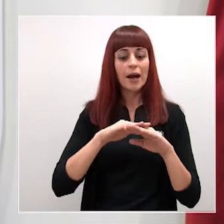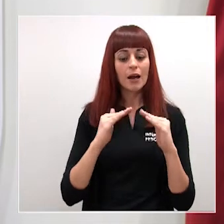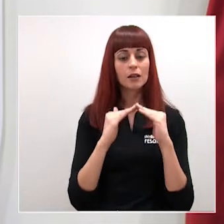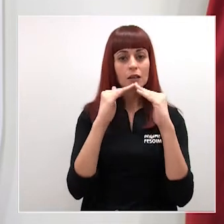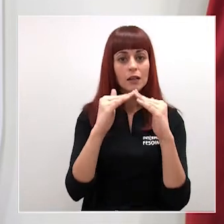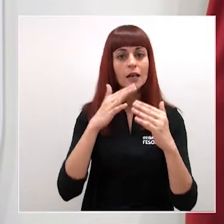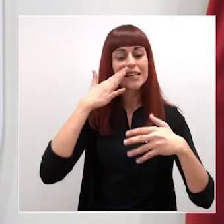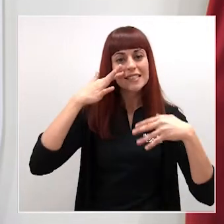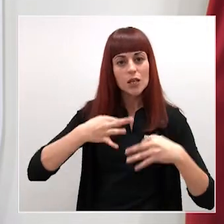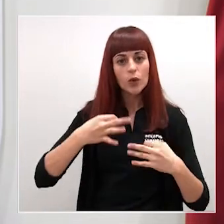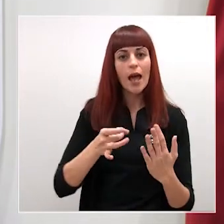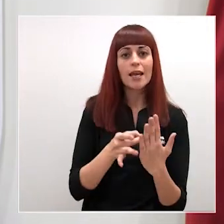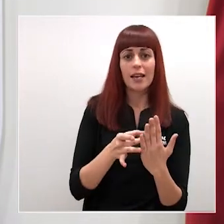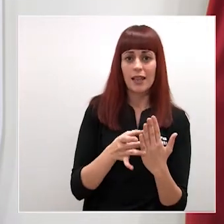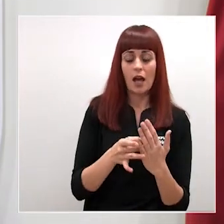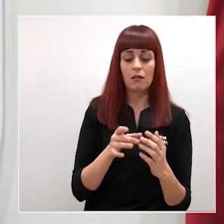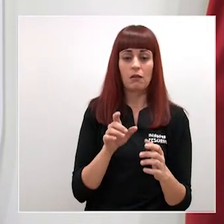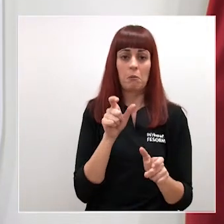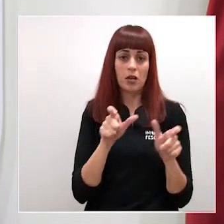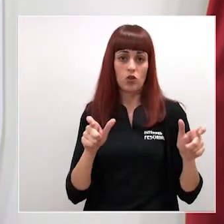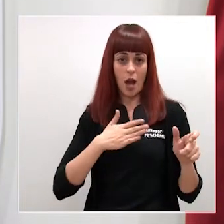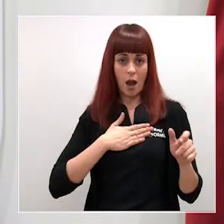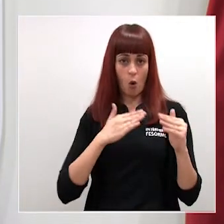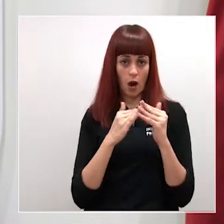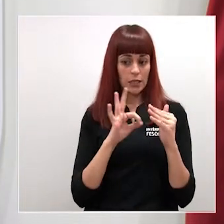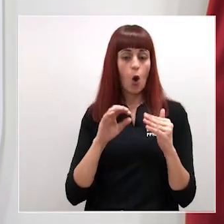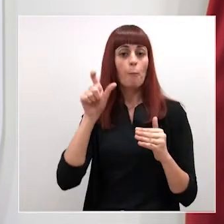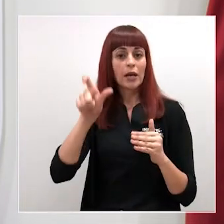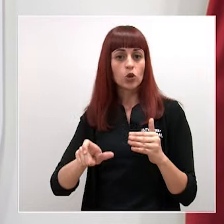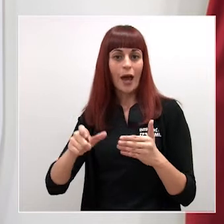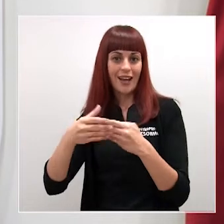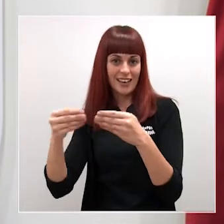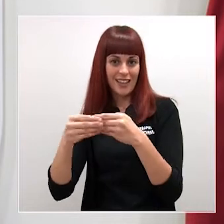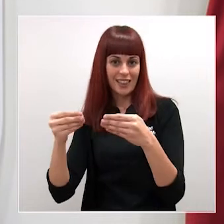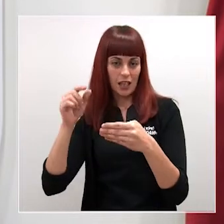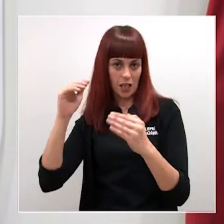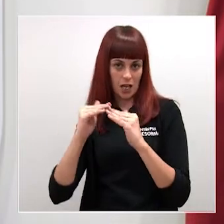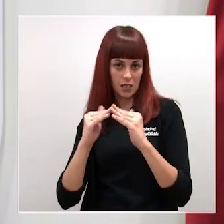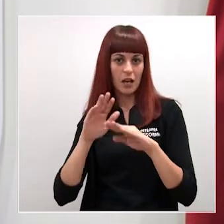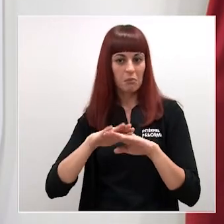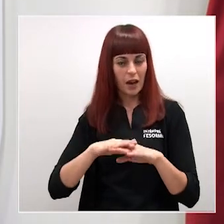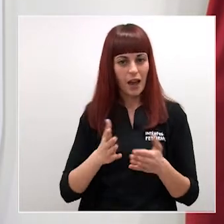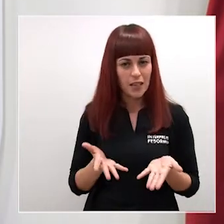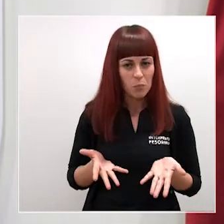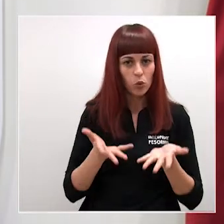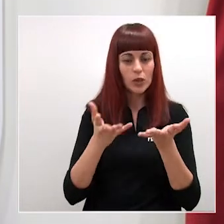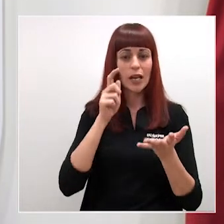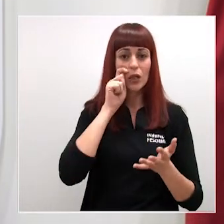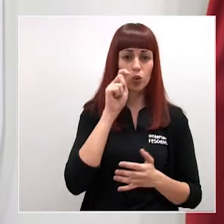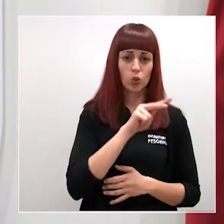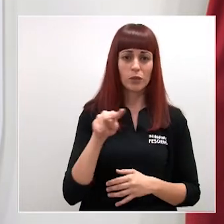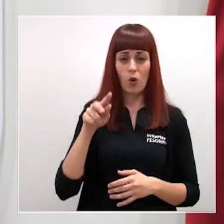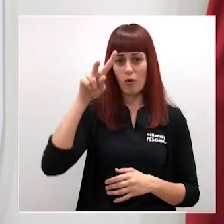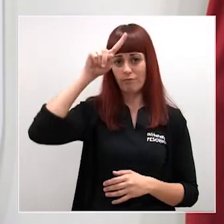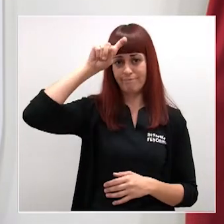y calidad tanto al propietario como al cliente, así como impulsar el turismo regional tras la crisis del COVID.